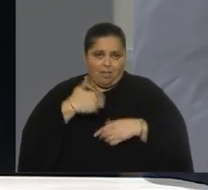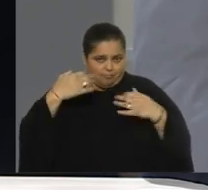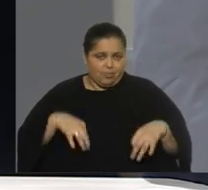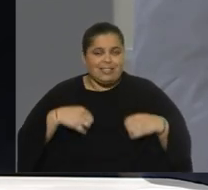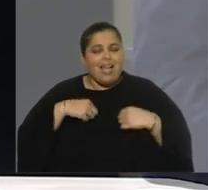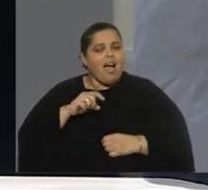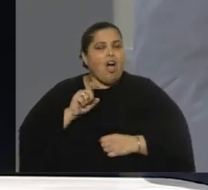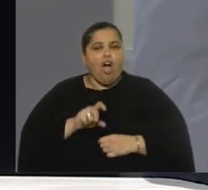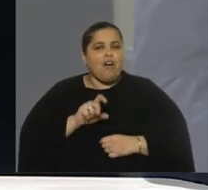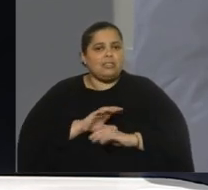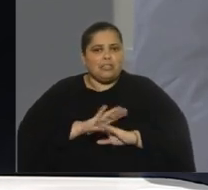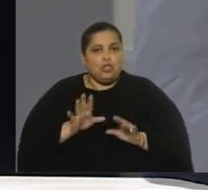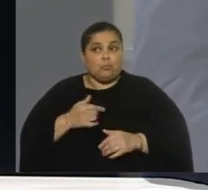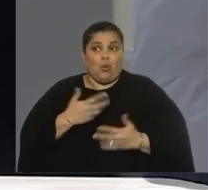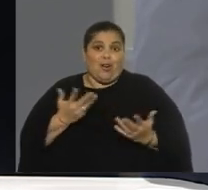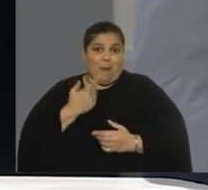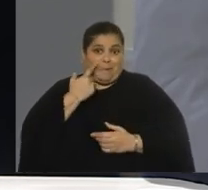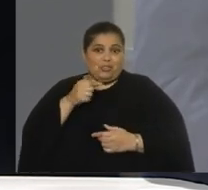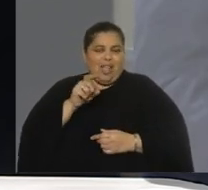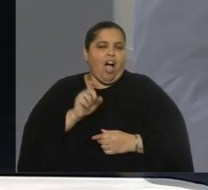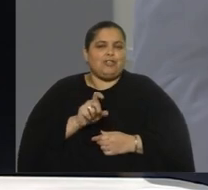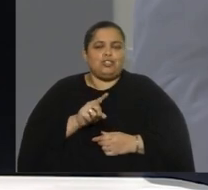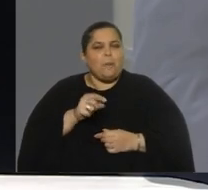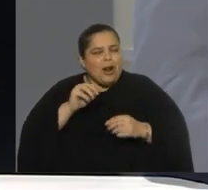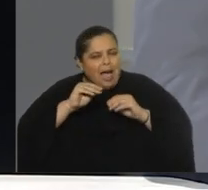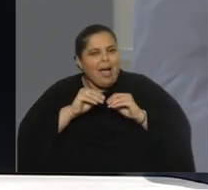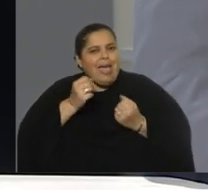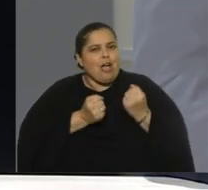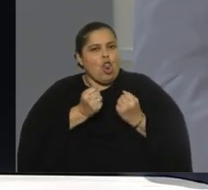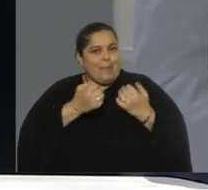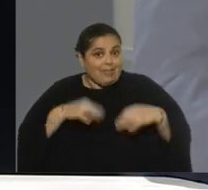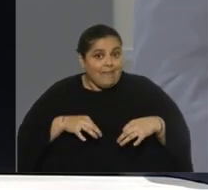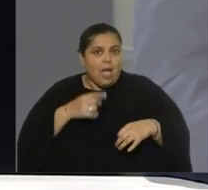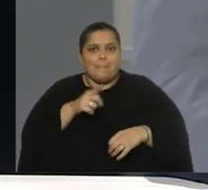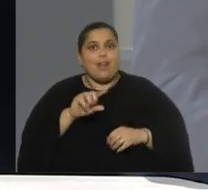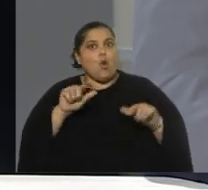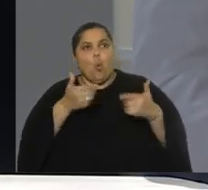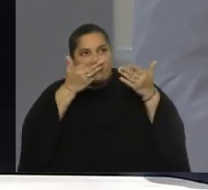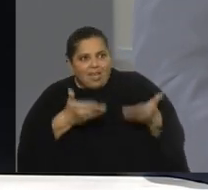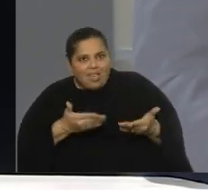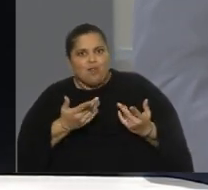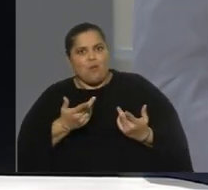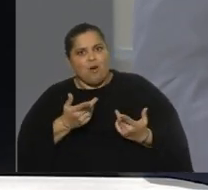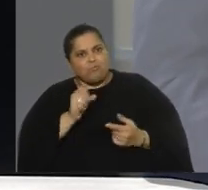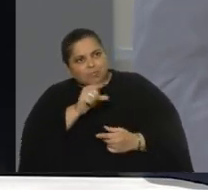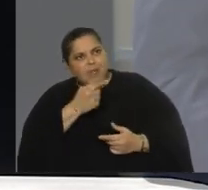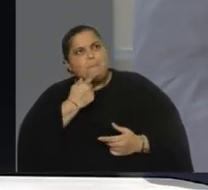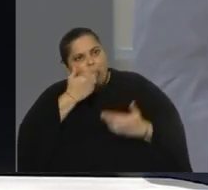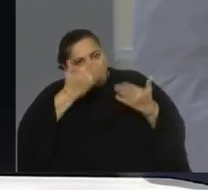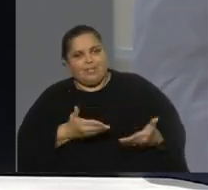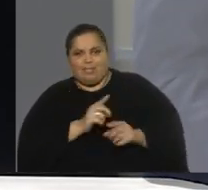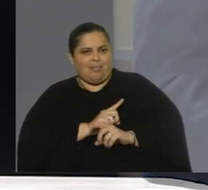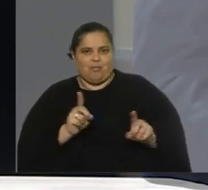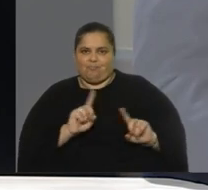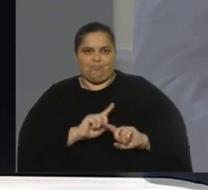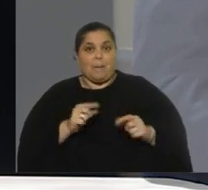obsesión, porque a esta altura pienso que es una obsesión por la economía, está bien, pero no tiene carisma político, y para nosotros era